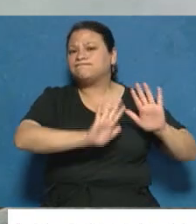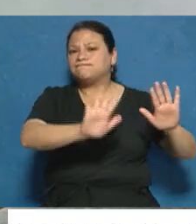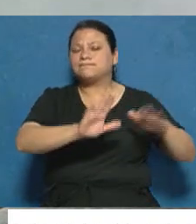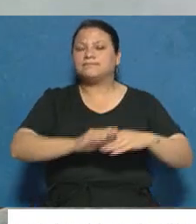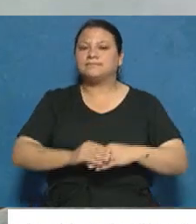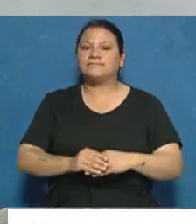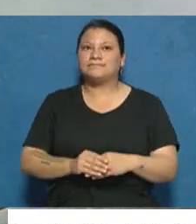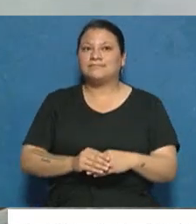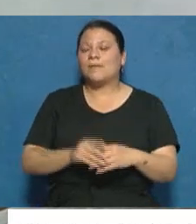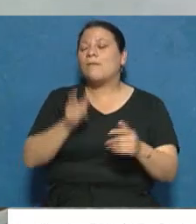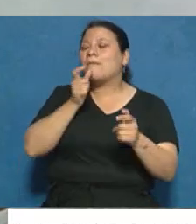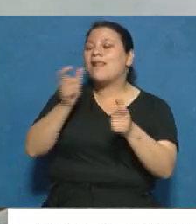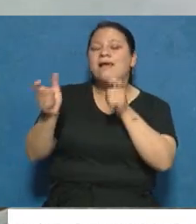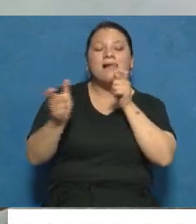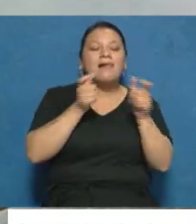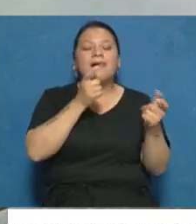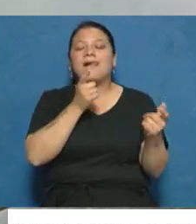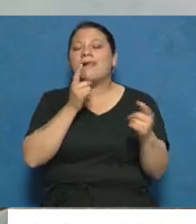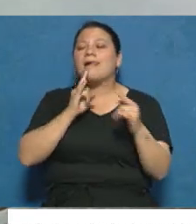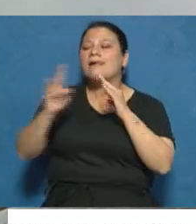como siempre un cruce de palabras con los chicos.